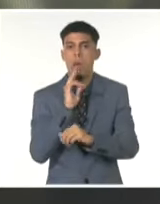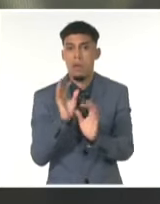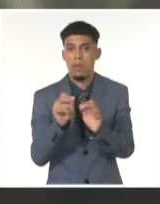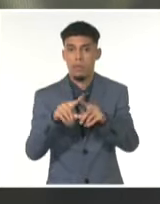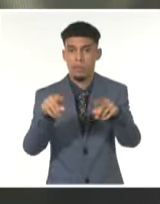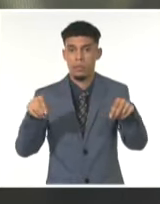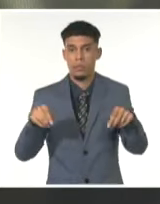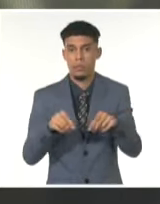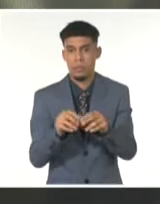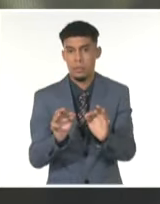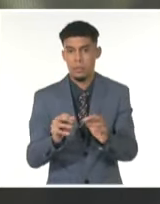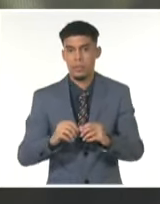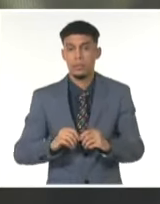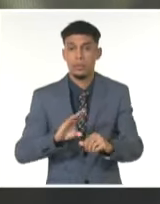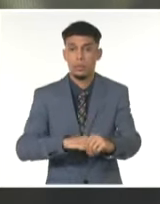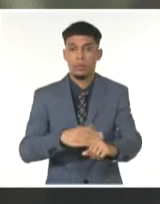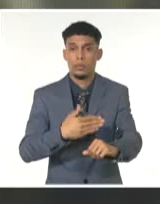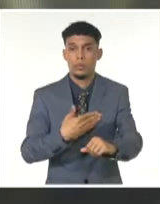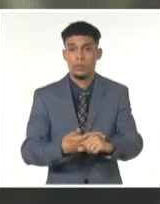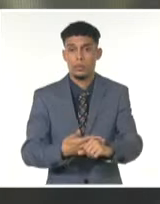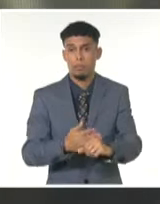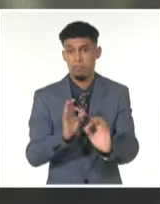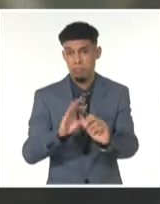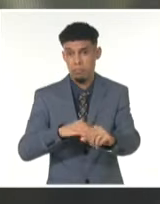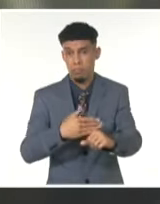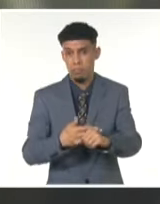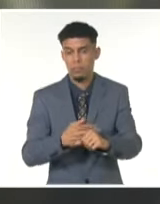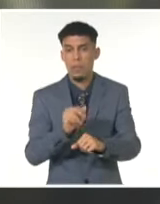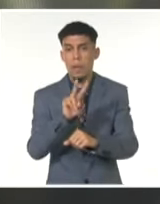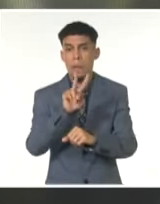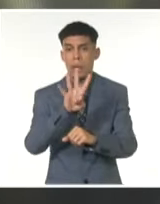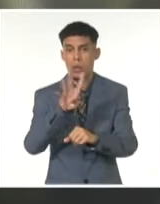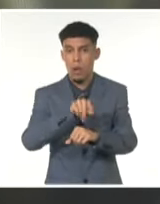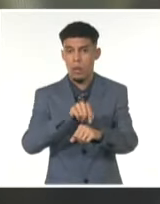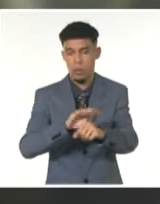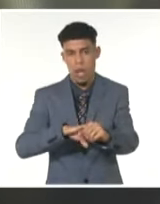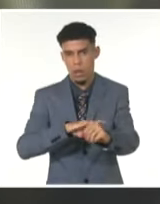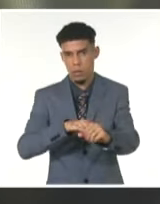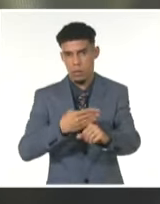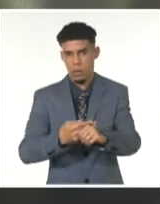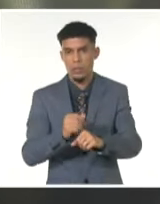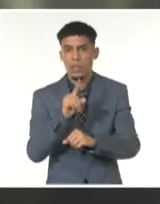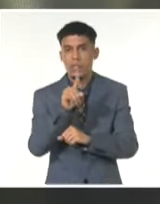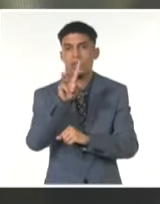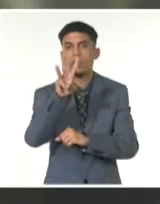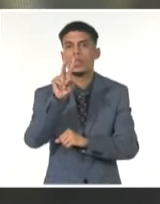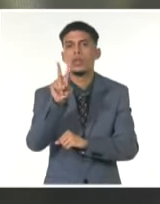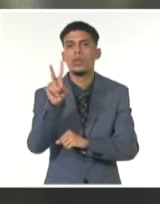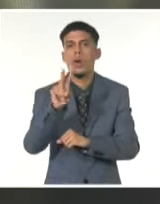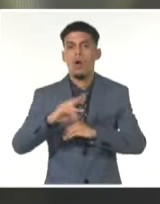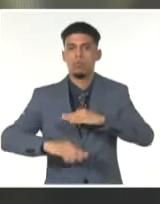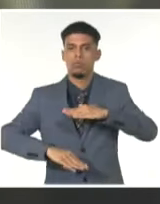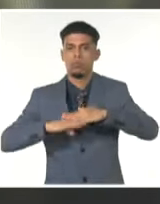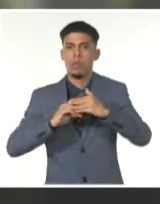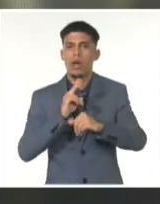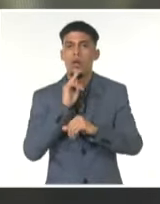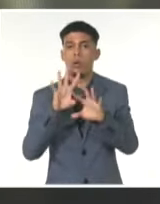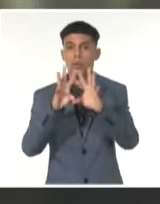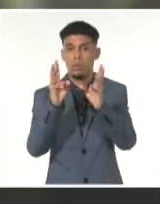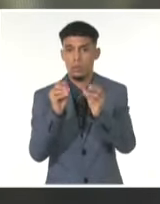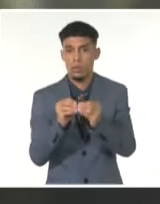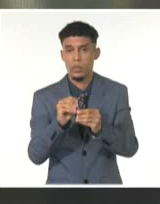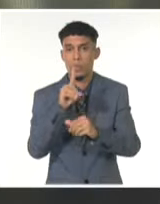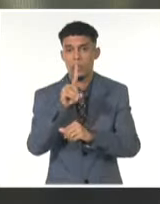los asientos. Después, posteriormente, después de las primeras 24 horas, 132 milímetros. En total, 650